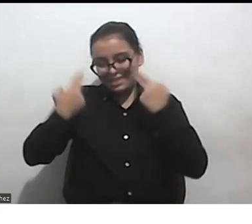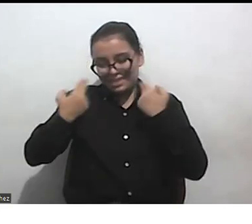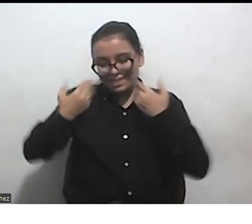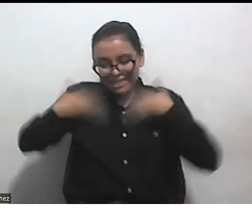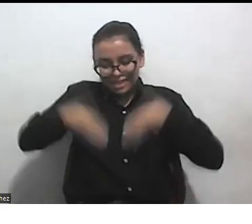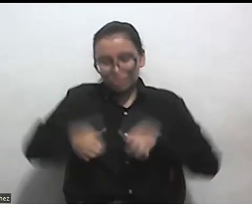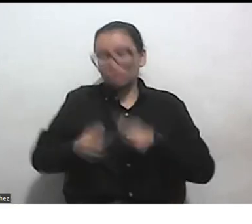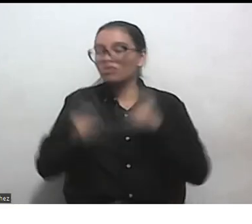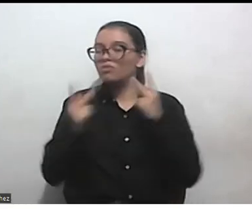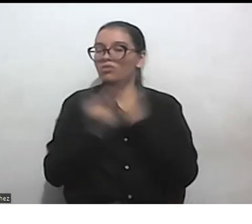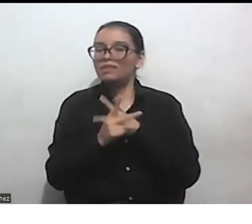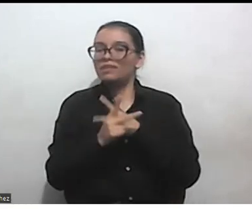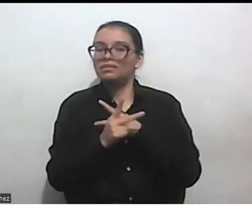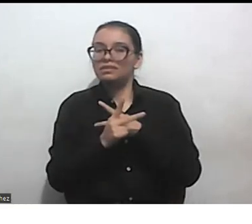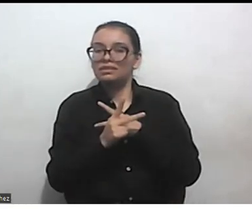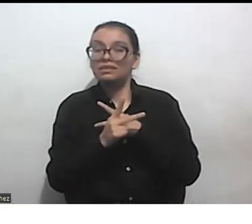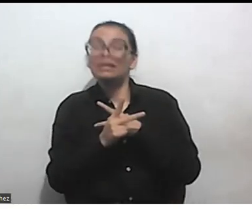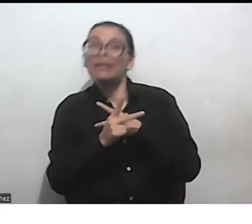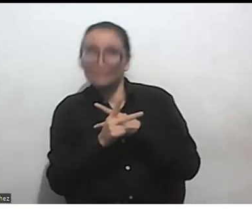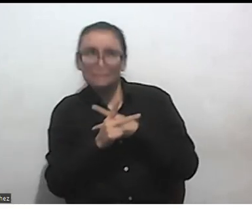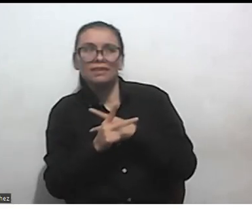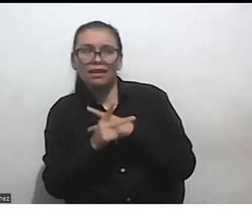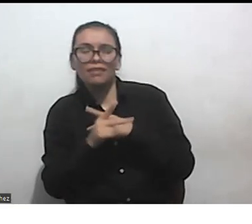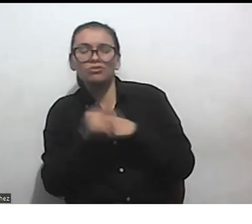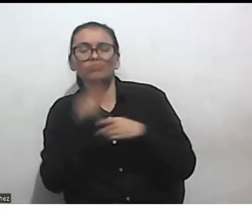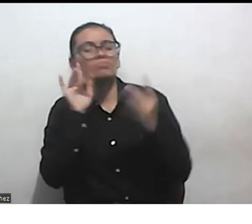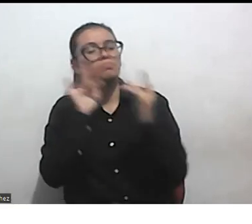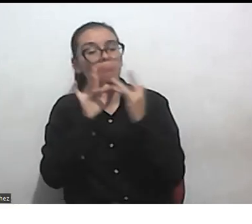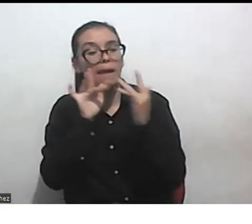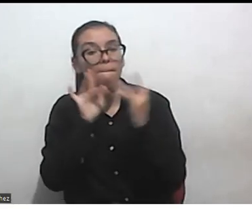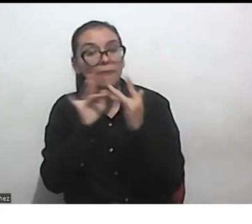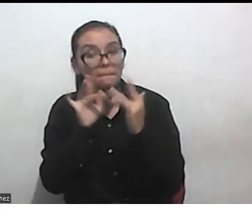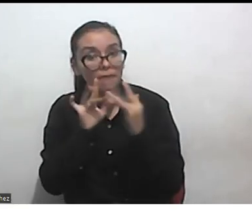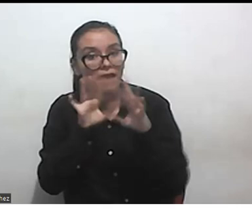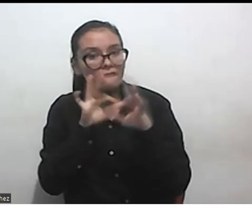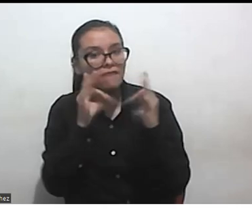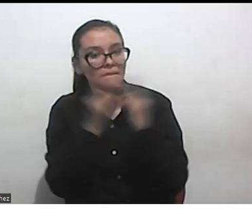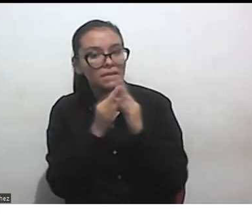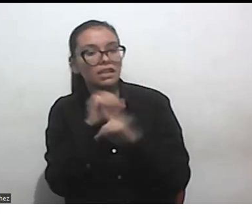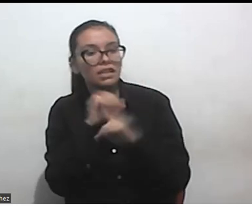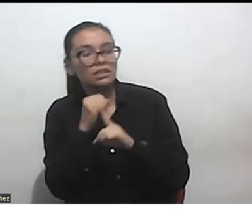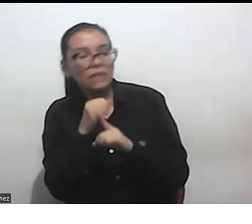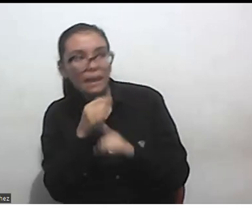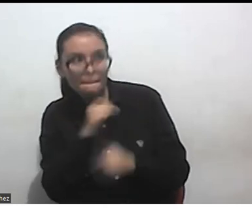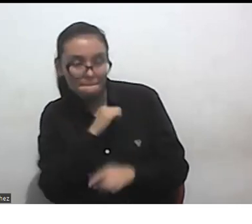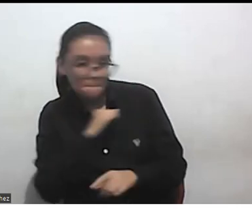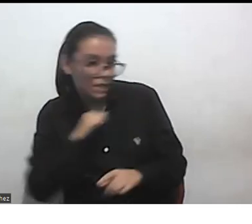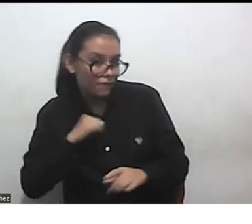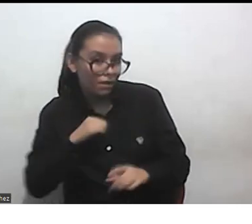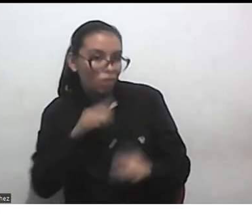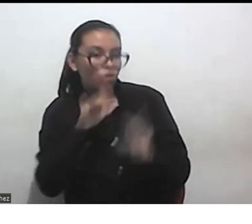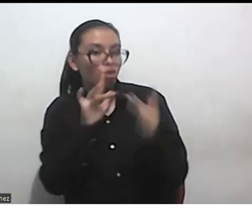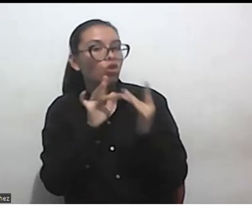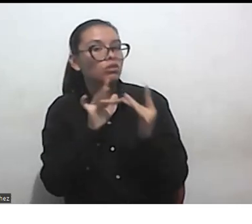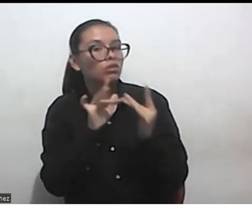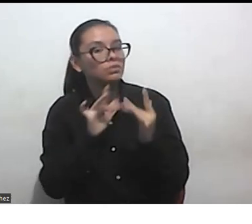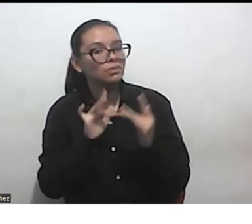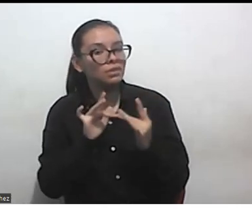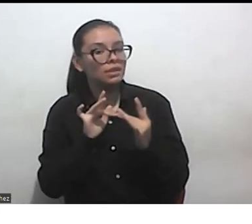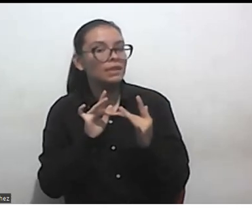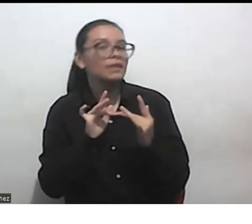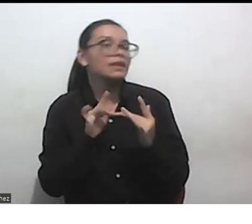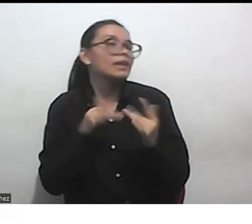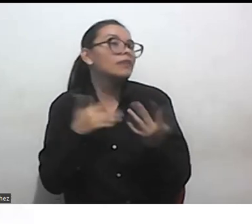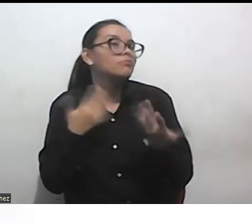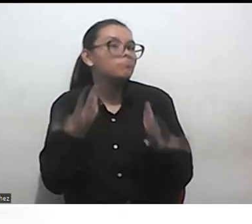involucramiento más personal familiar con el que probablemente no estén tan como pues no